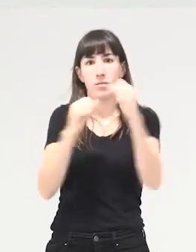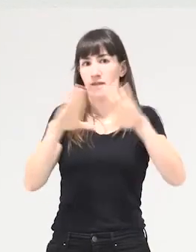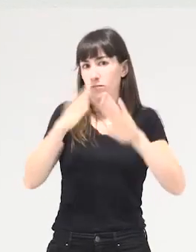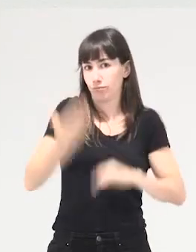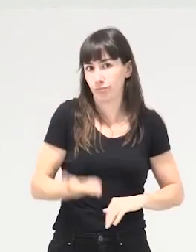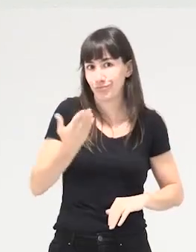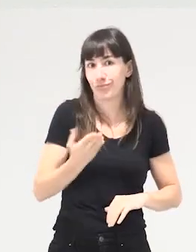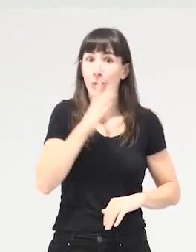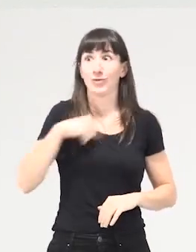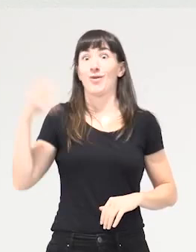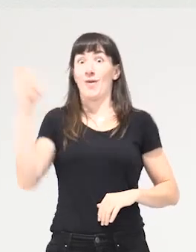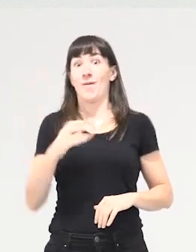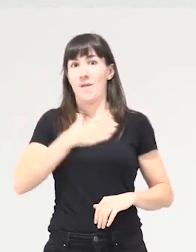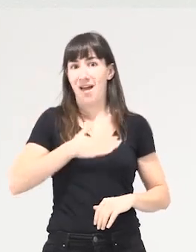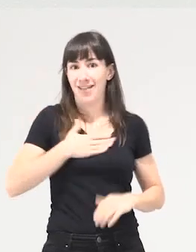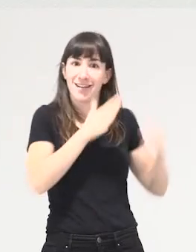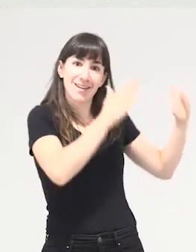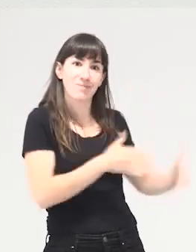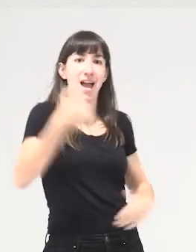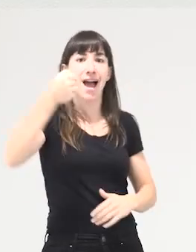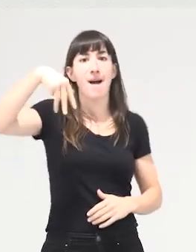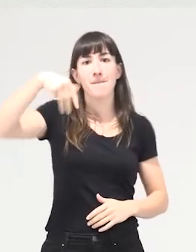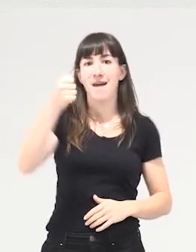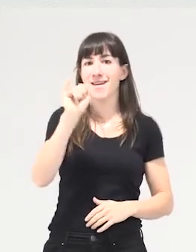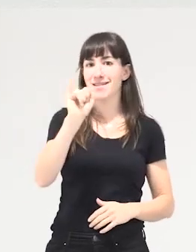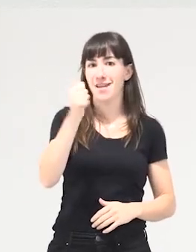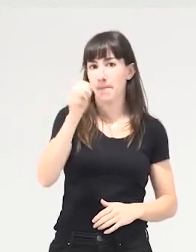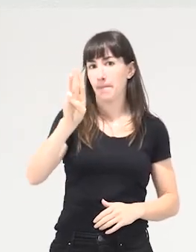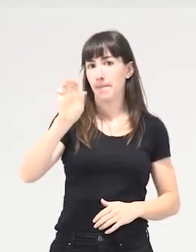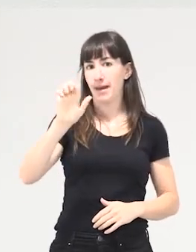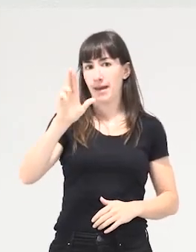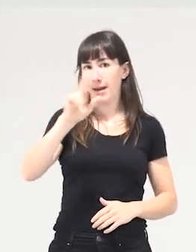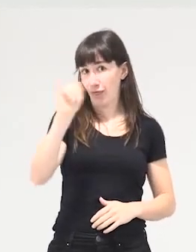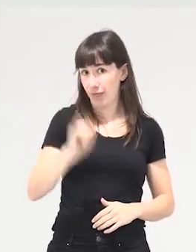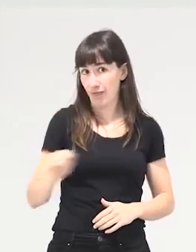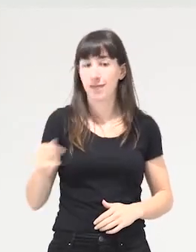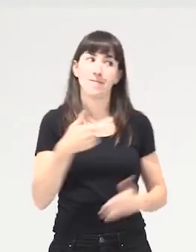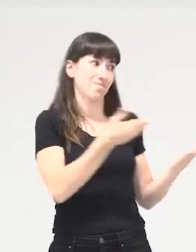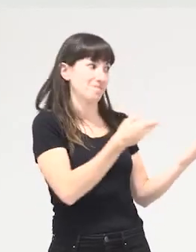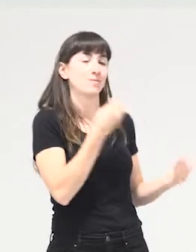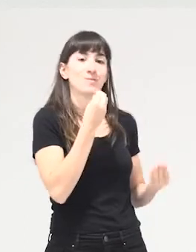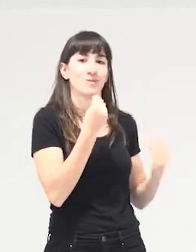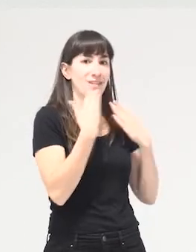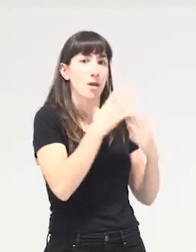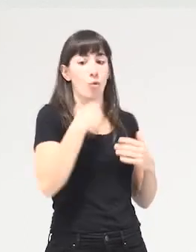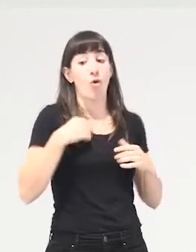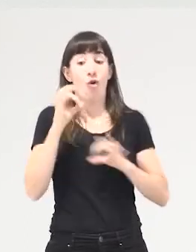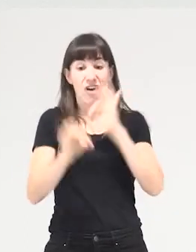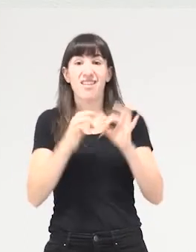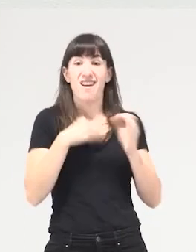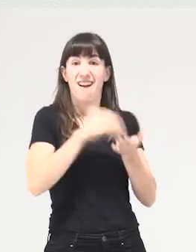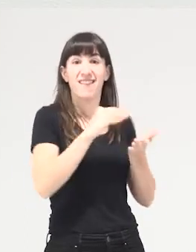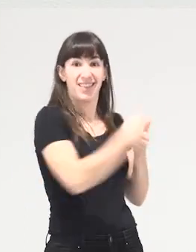también estar aquí hoy y tener con nosotras a Amaya Pérez Orozco, que también hemos podido desde Mugarica B. en otras ocasiones colaborar con